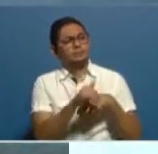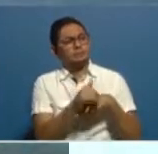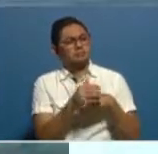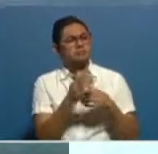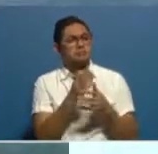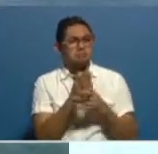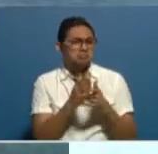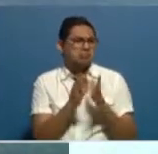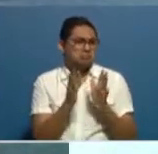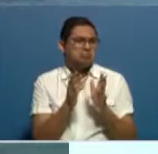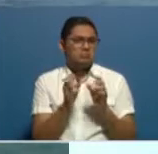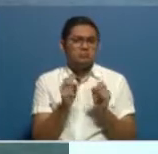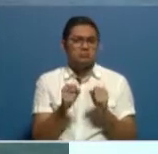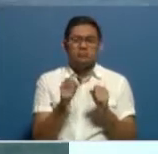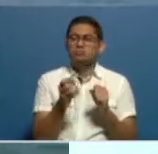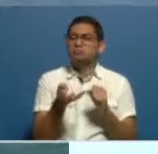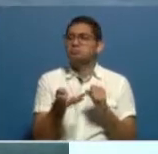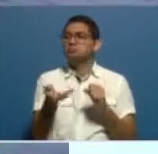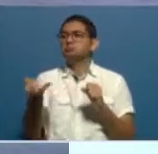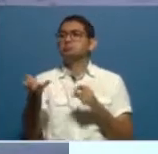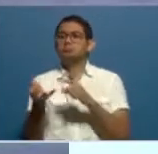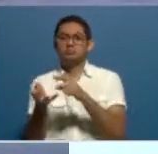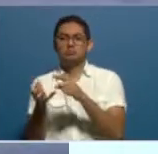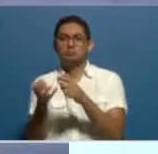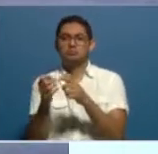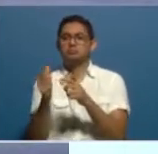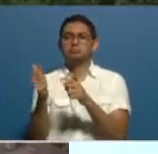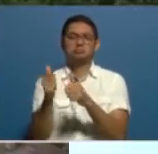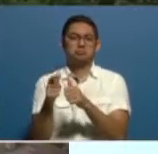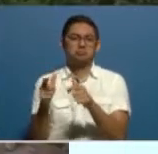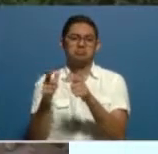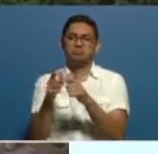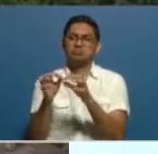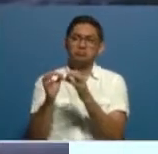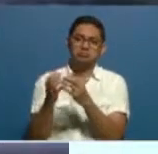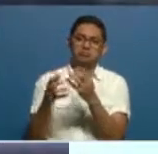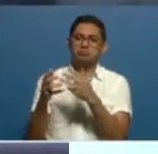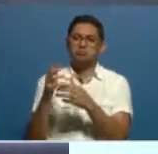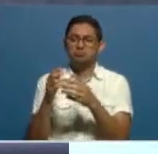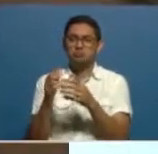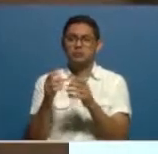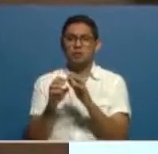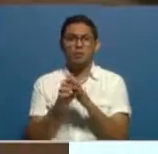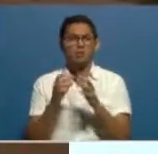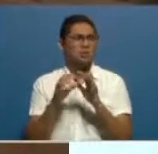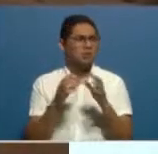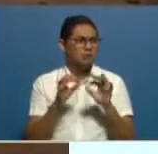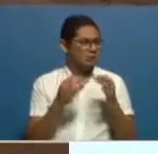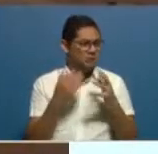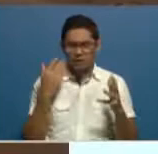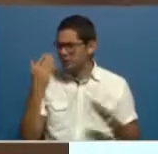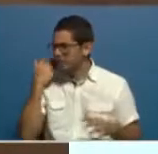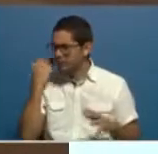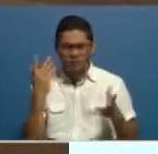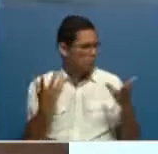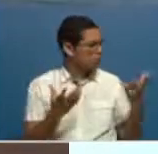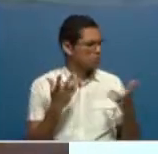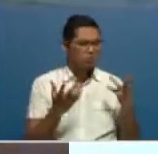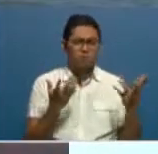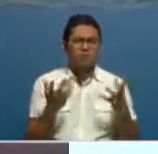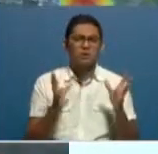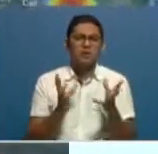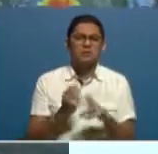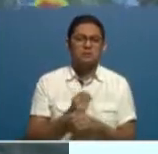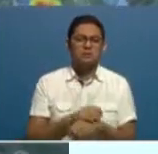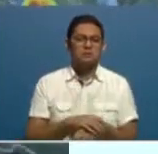uno puede acceder o salir de alguna manera. O crear esa sinergia con la familia en caso de que uno se pierda es importante. Sí, claro, así mismo es.